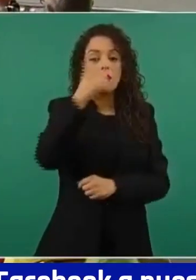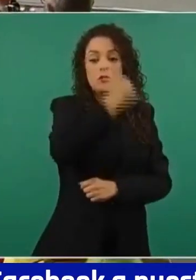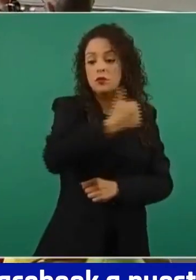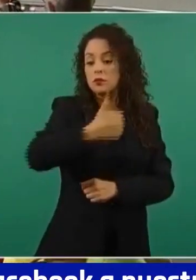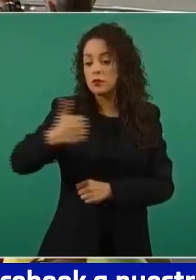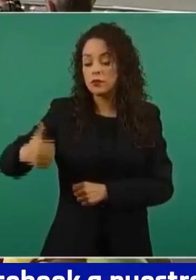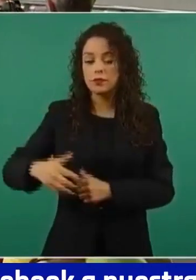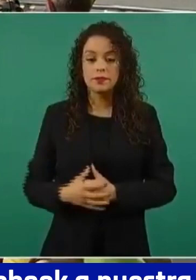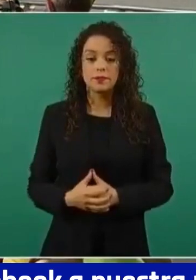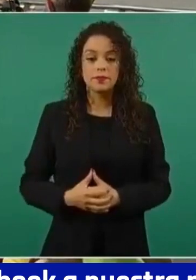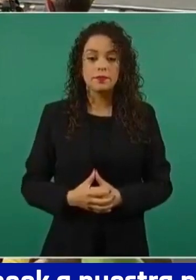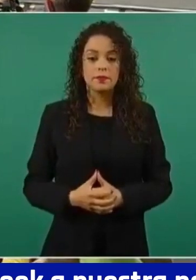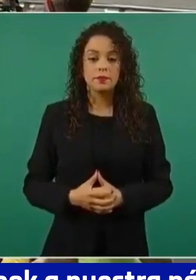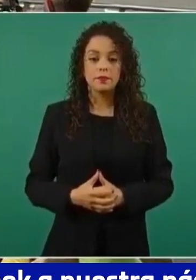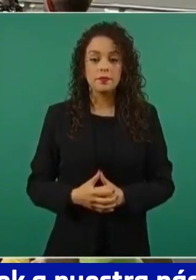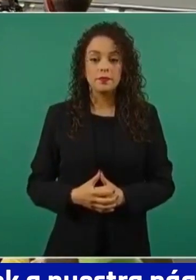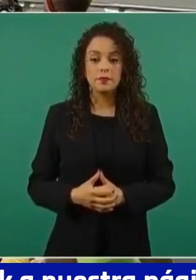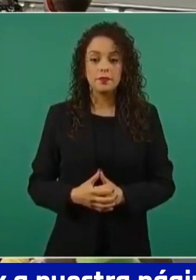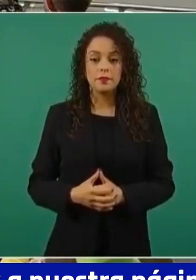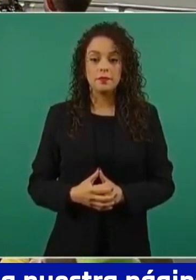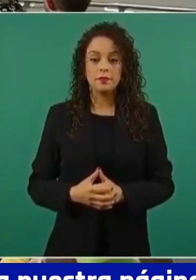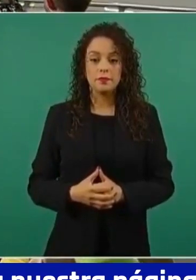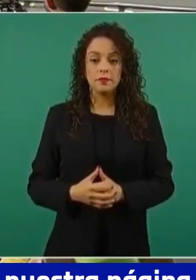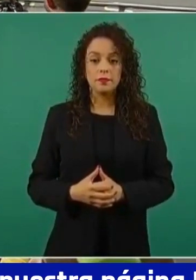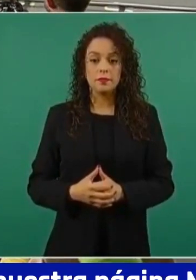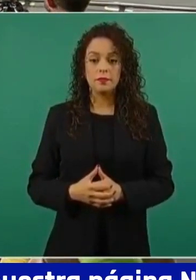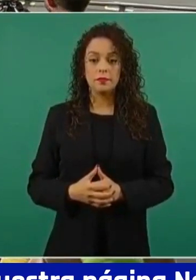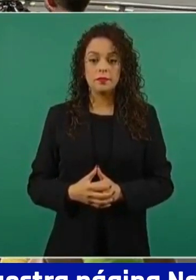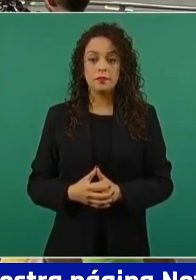Ya te llevaste la nota. Gracias.